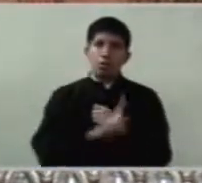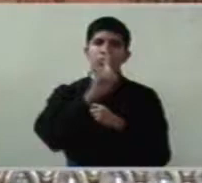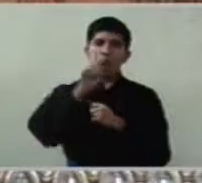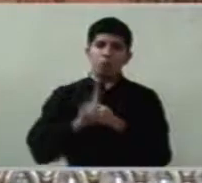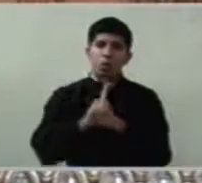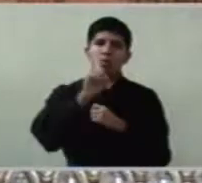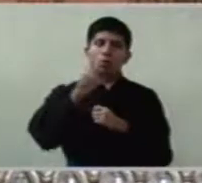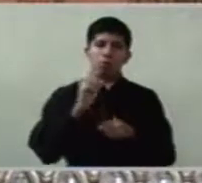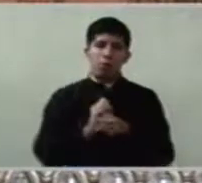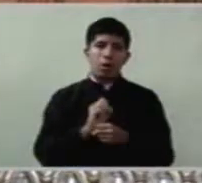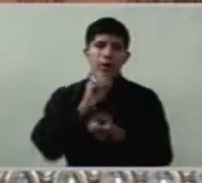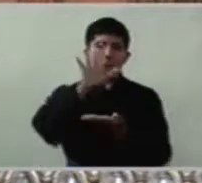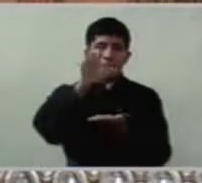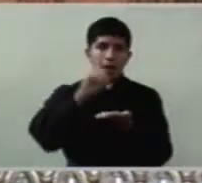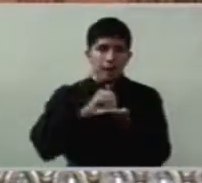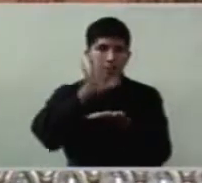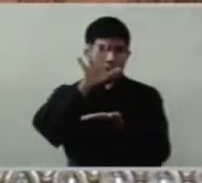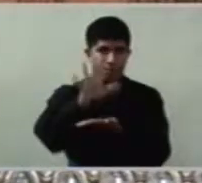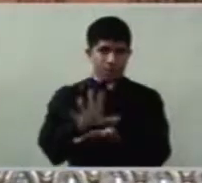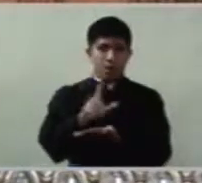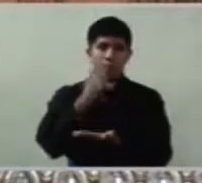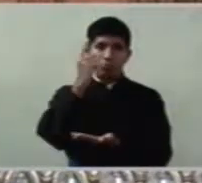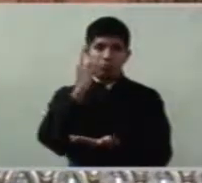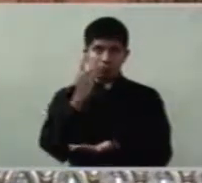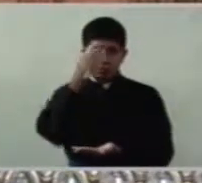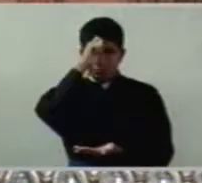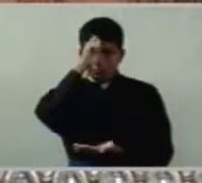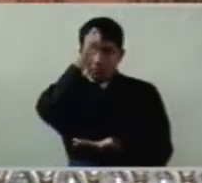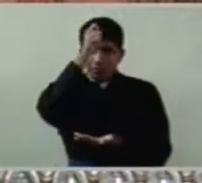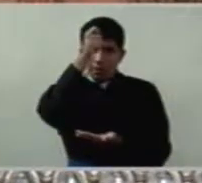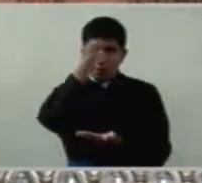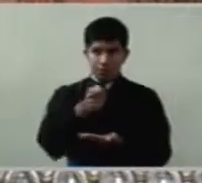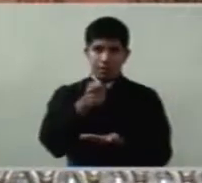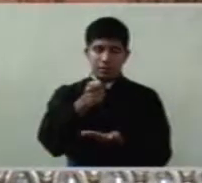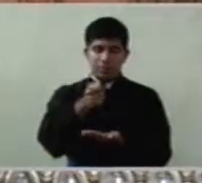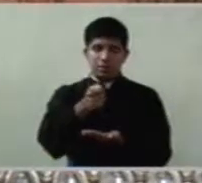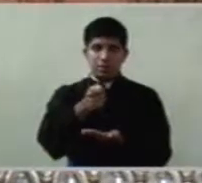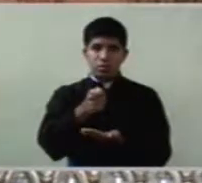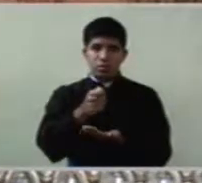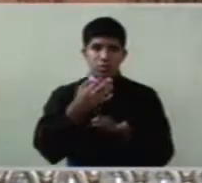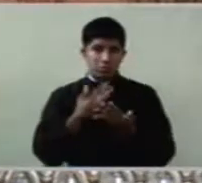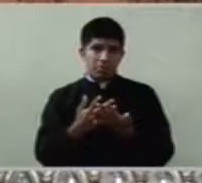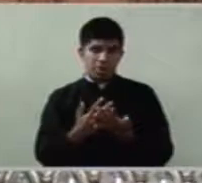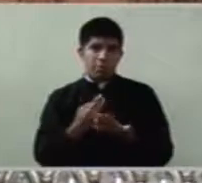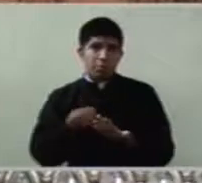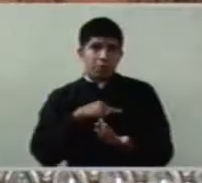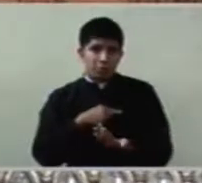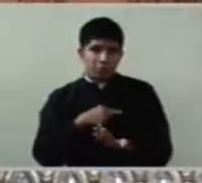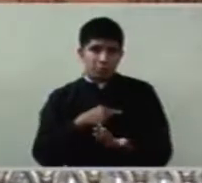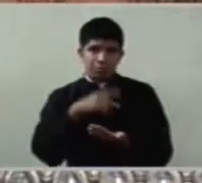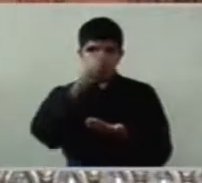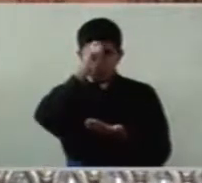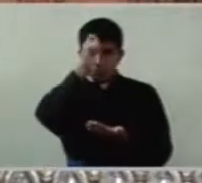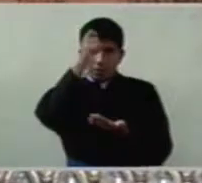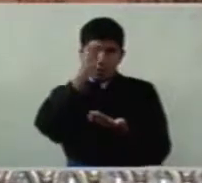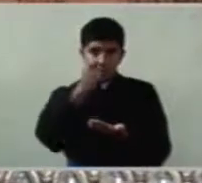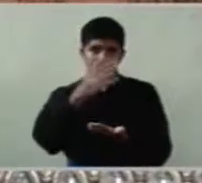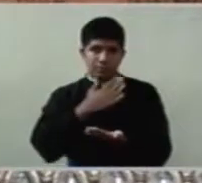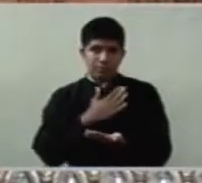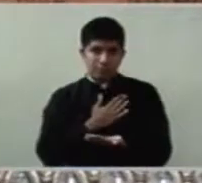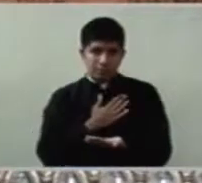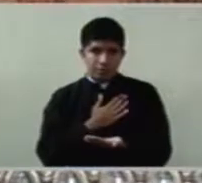una bendición y esperamos también una bendición de quienes por